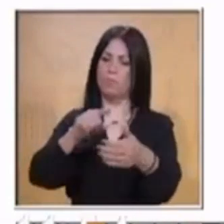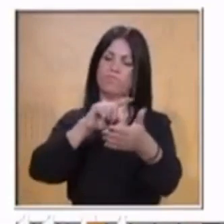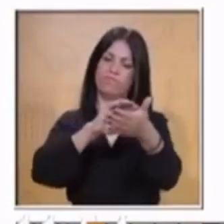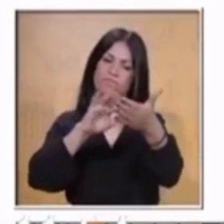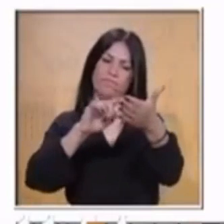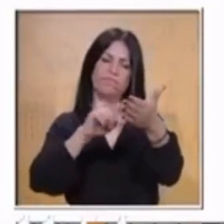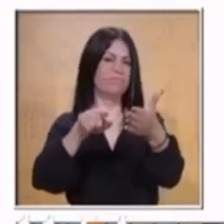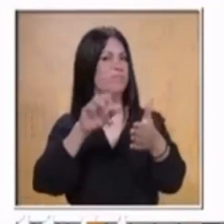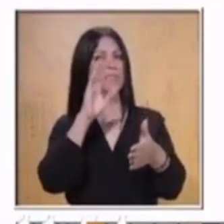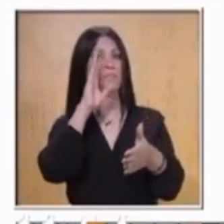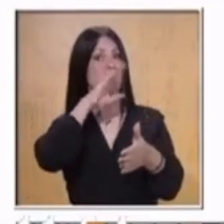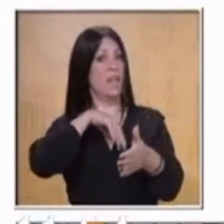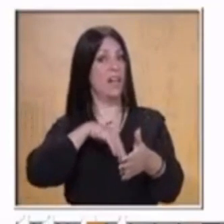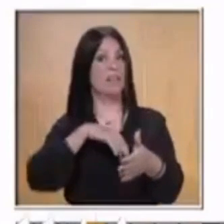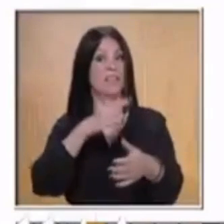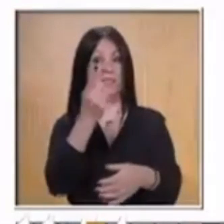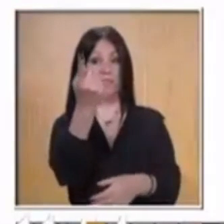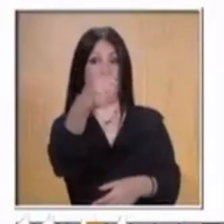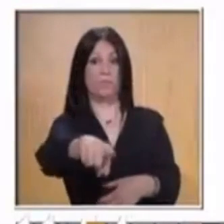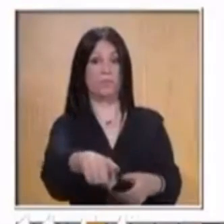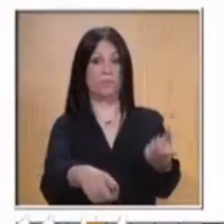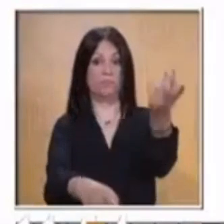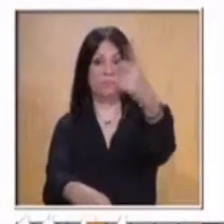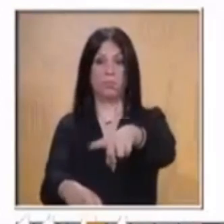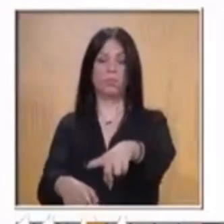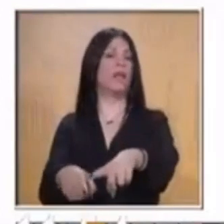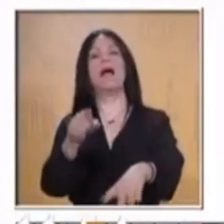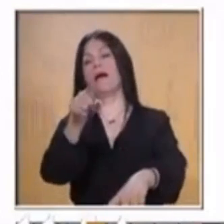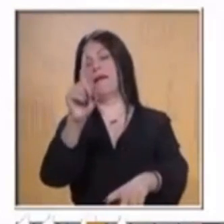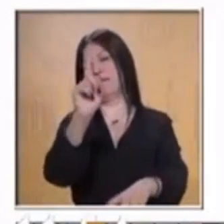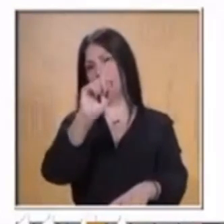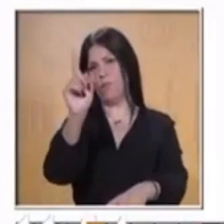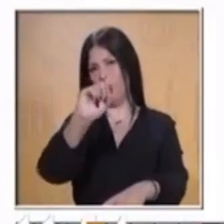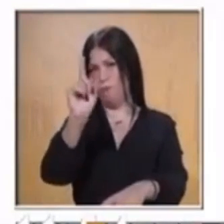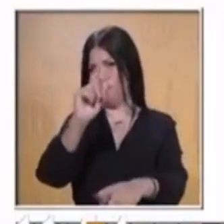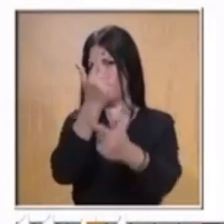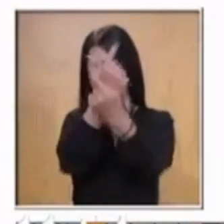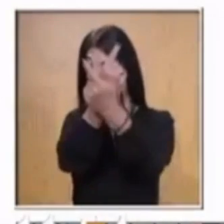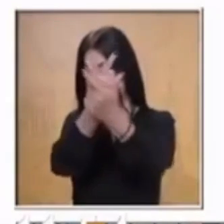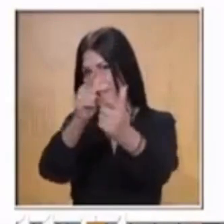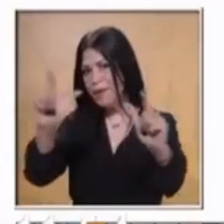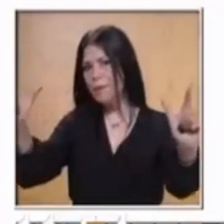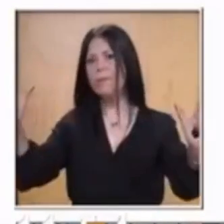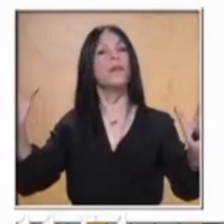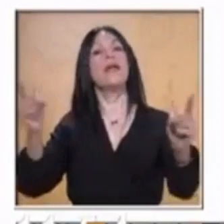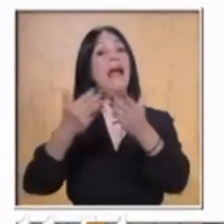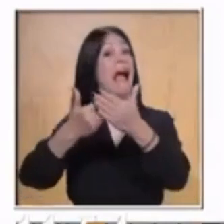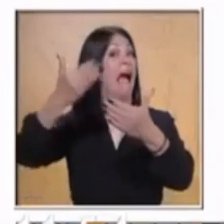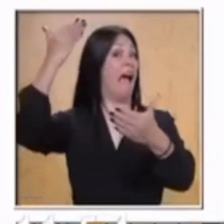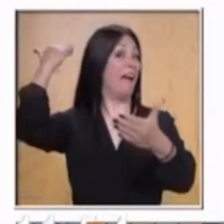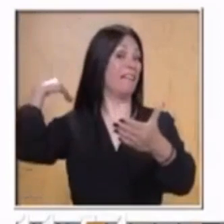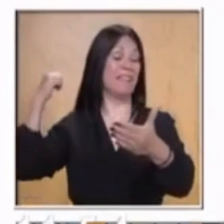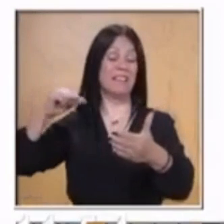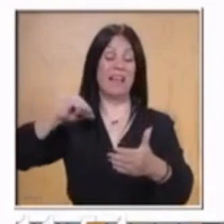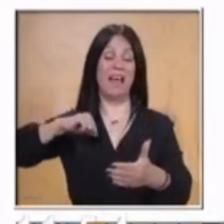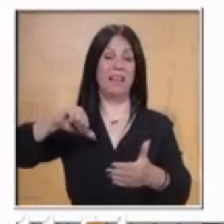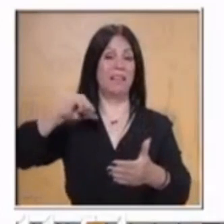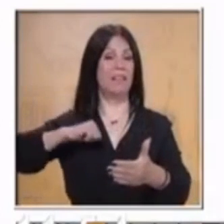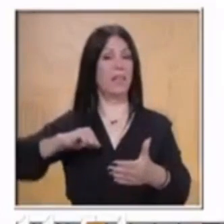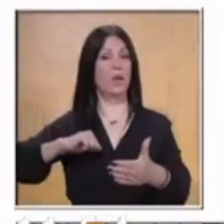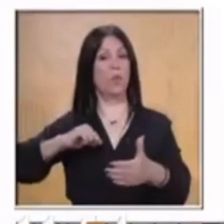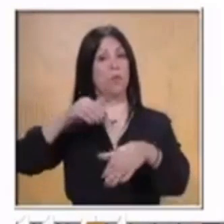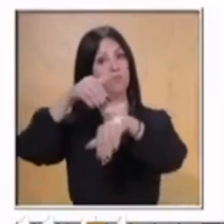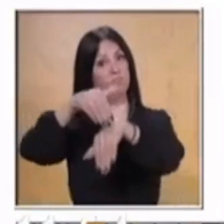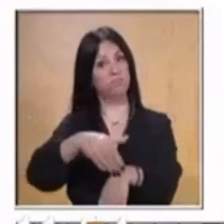autoritario porque vivimos en una sociedad democrática. Ya no vivimos de acuerdo a lo que dicta un